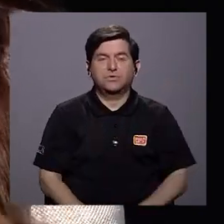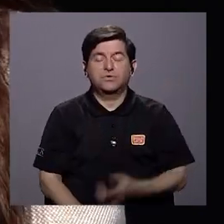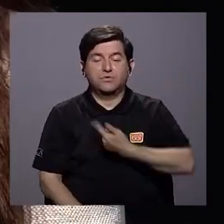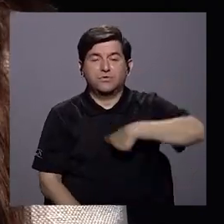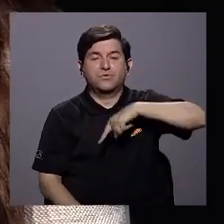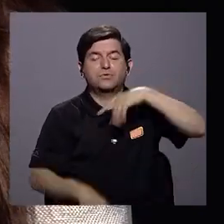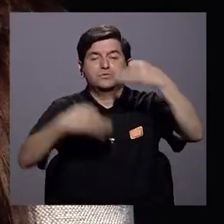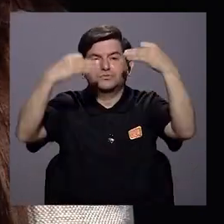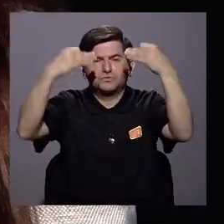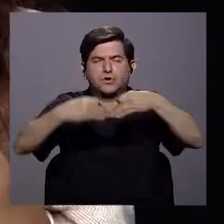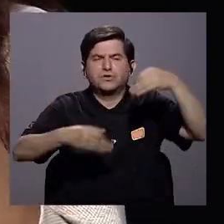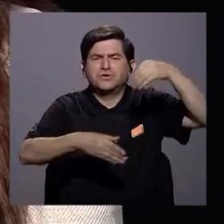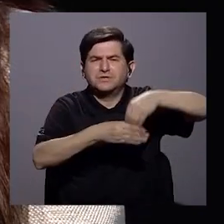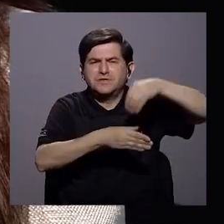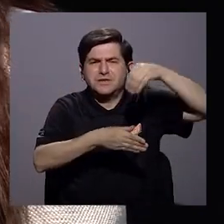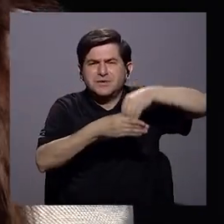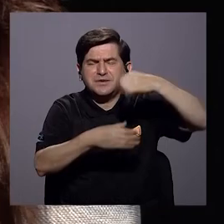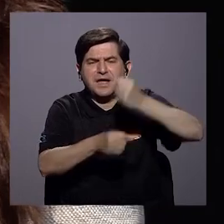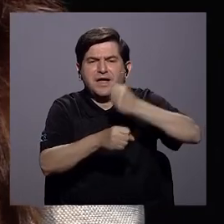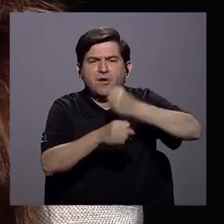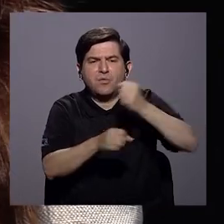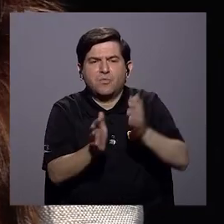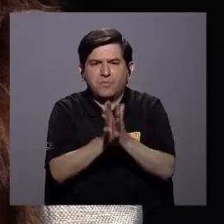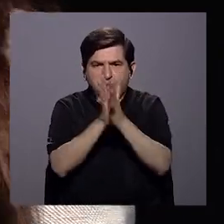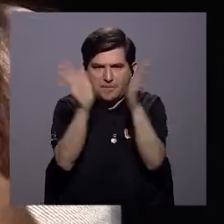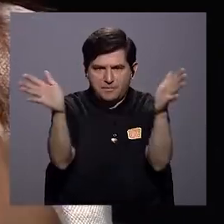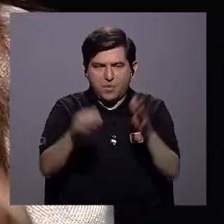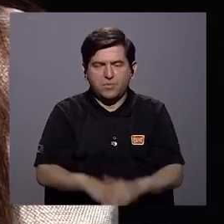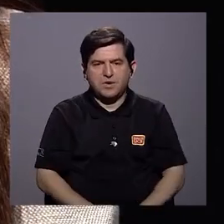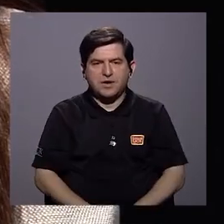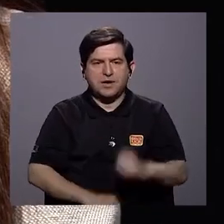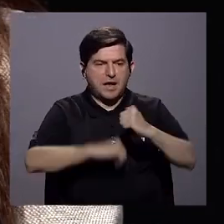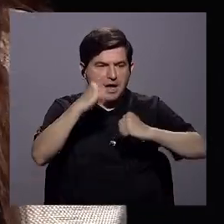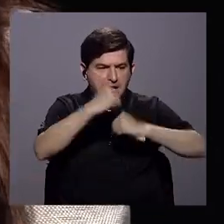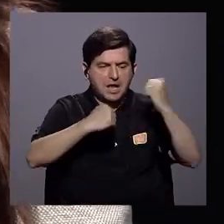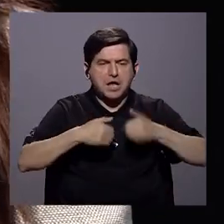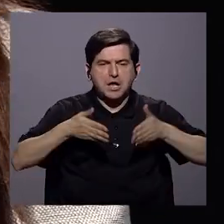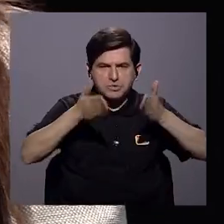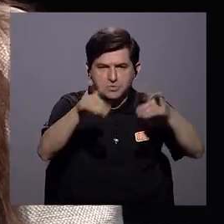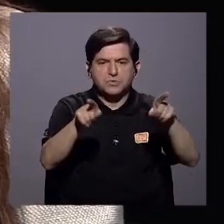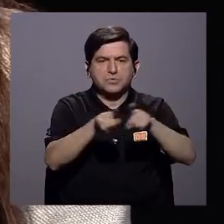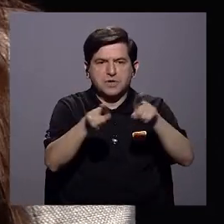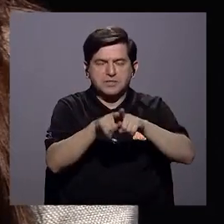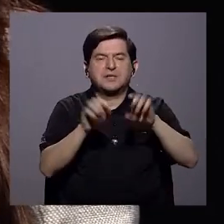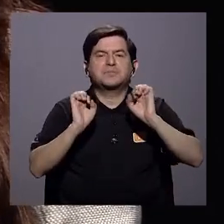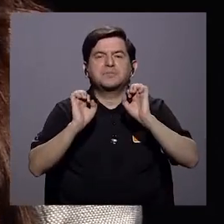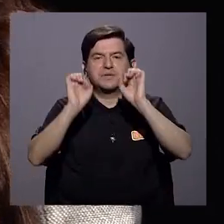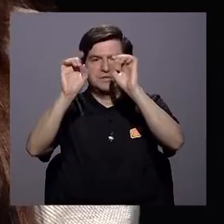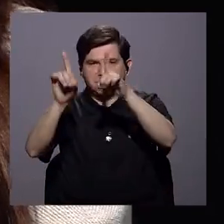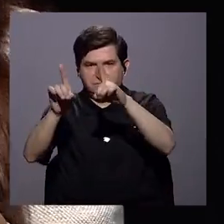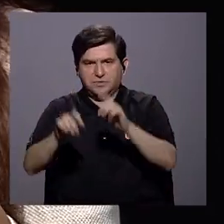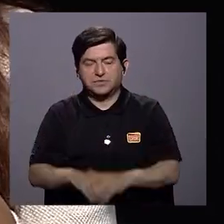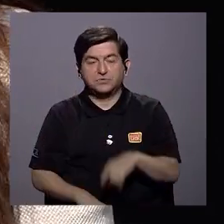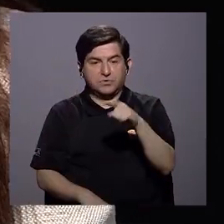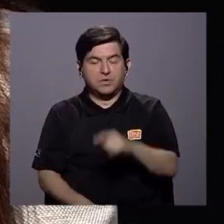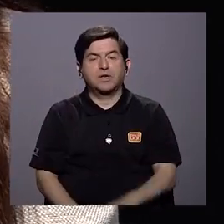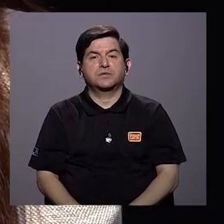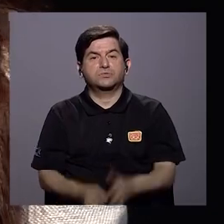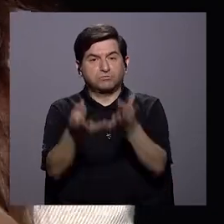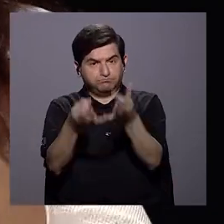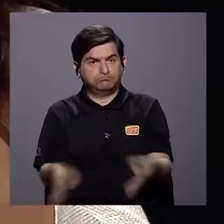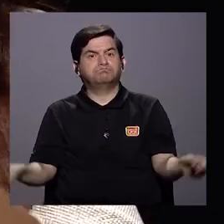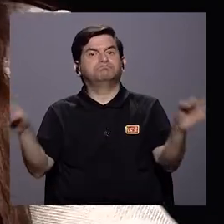decididamente invirtiendo en obra pública, no solo en infraestructura vial, sino también en infraestructura educativa, que eso es muy